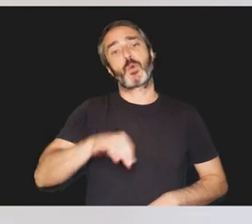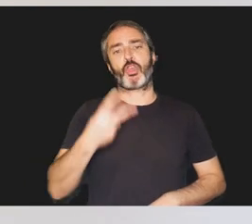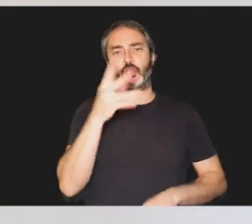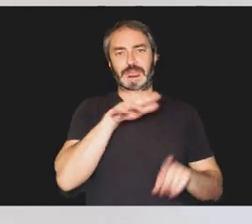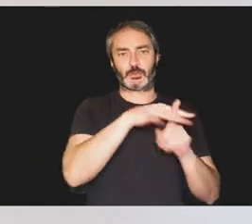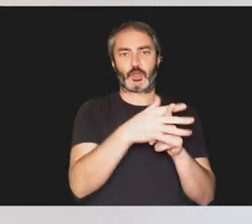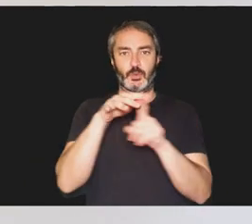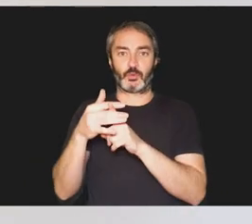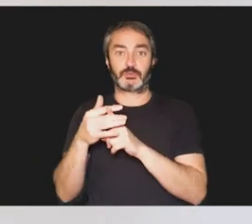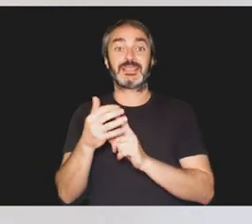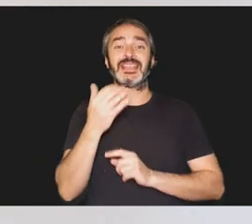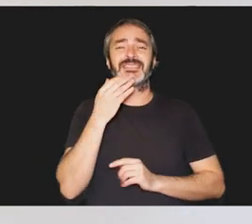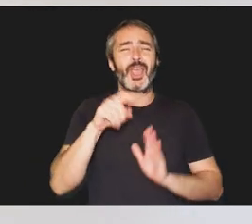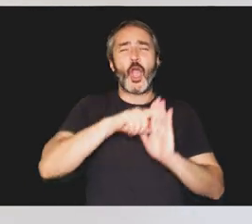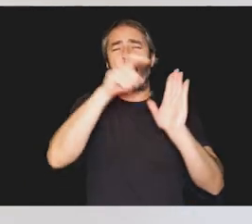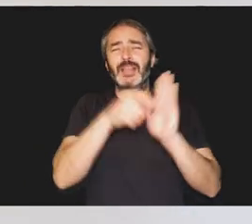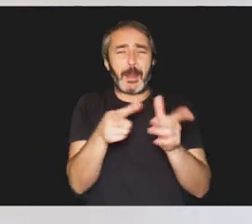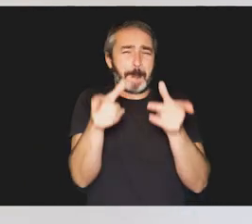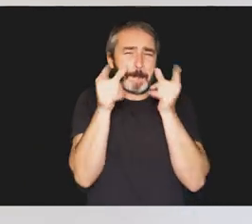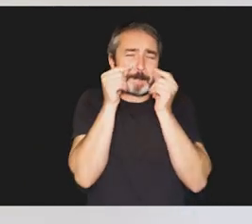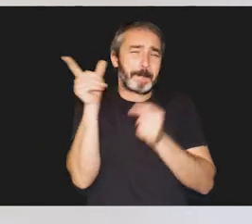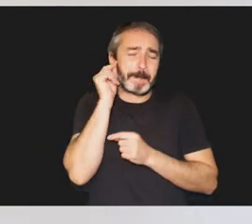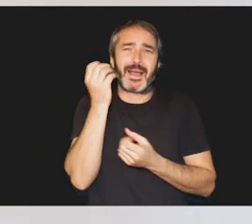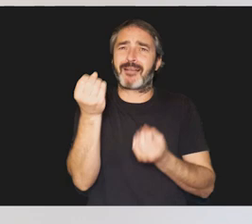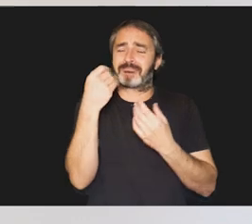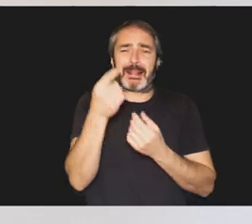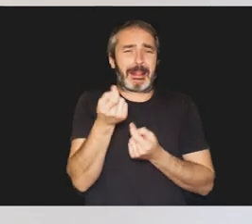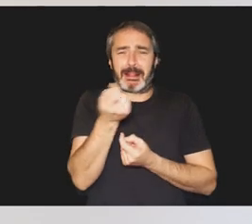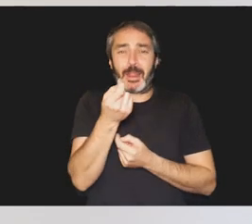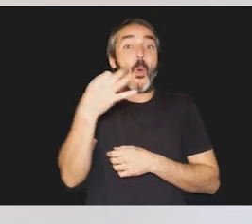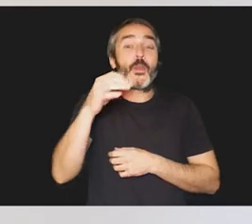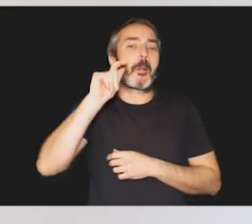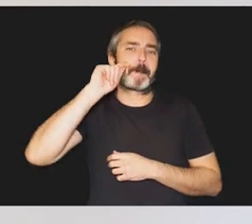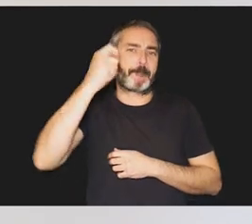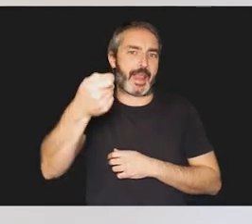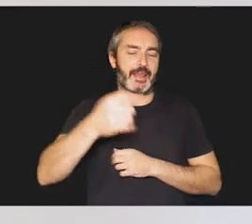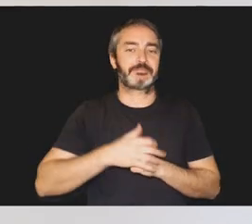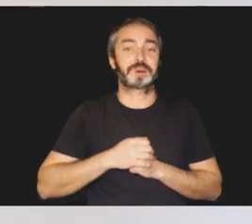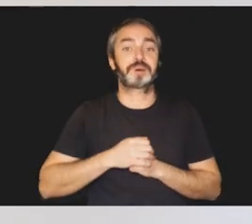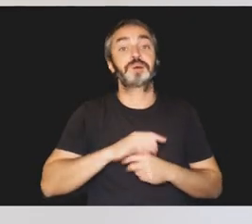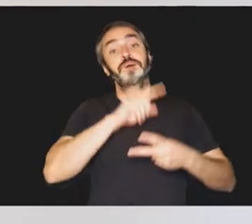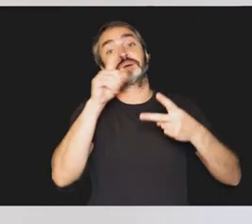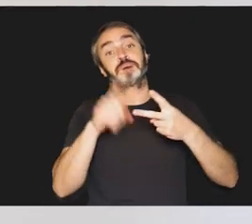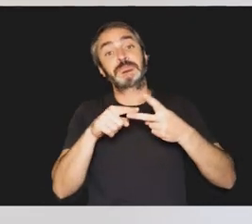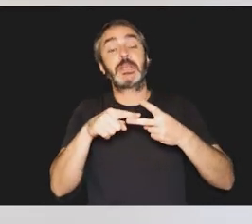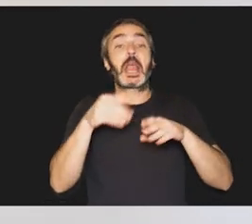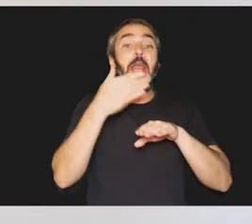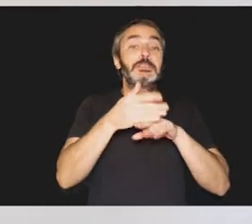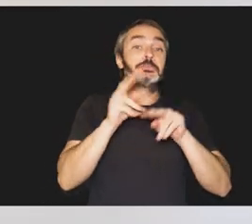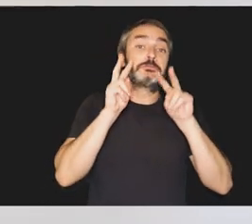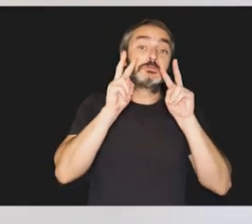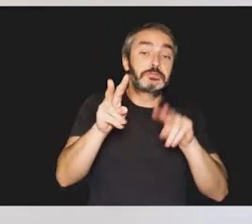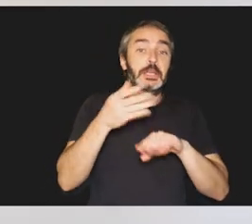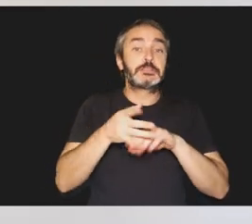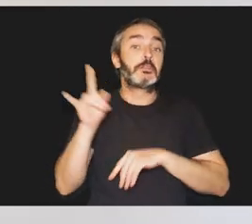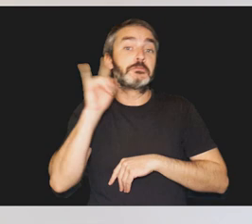situaciones. Si la sordoceguera es total, no recibirá casi ningún estímulo, que no sea a través de la piel. Si existen restos de visión o de